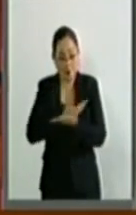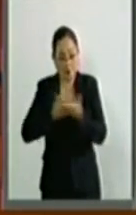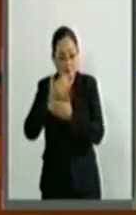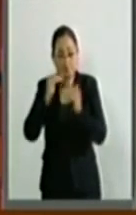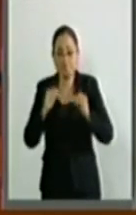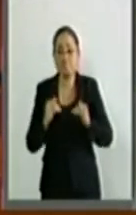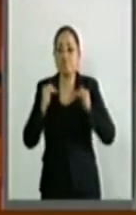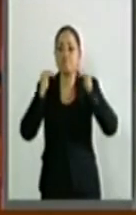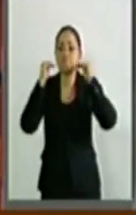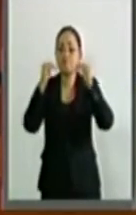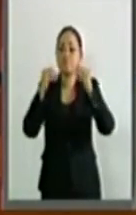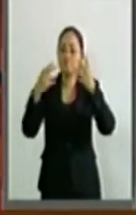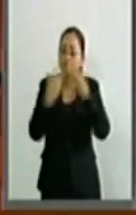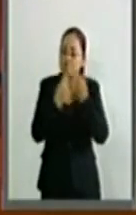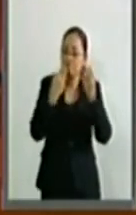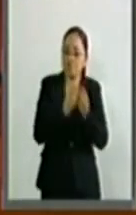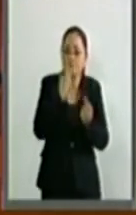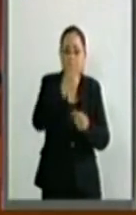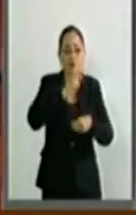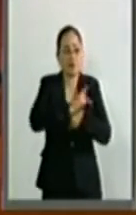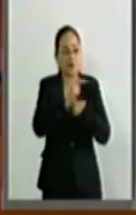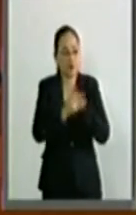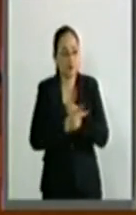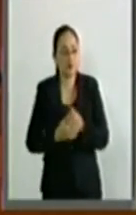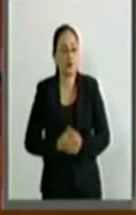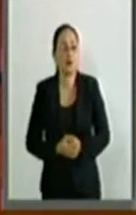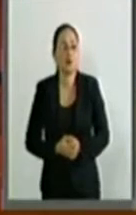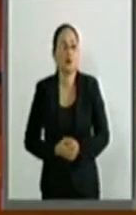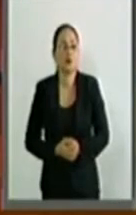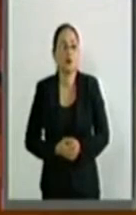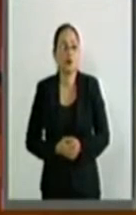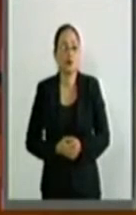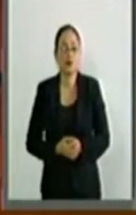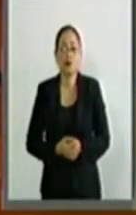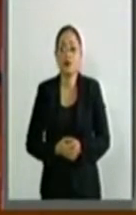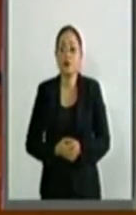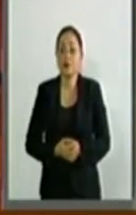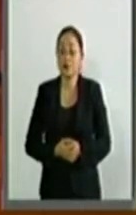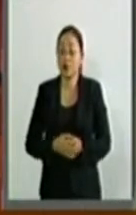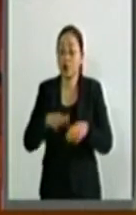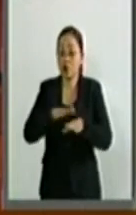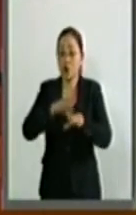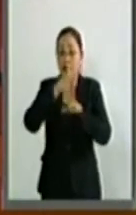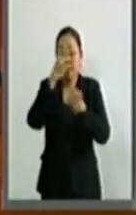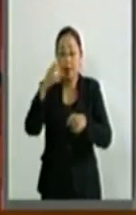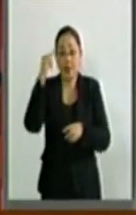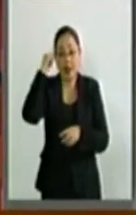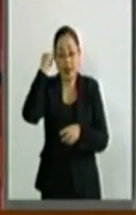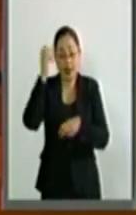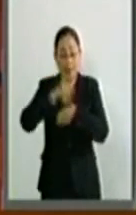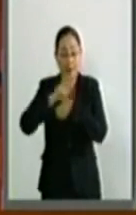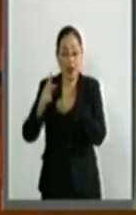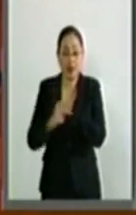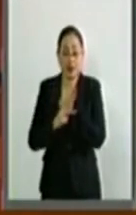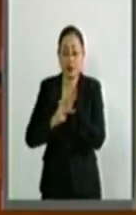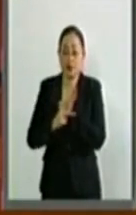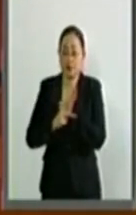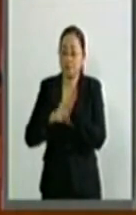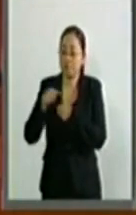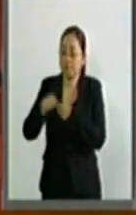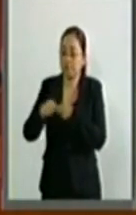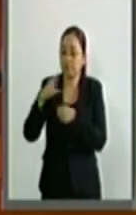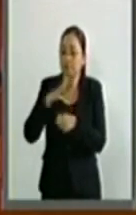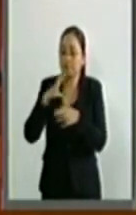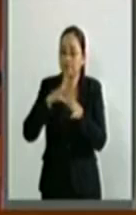con todos estos países. En lo referente a la India hago énfasis en que